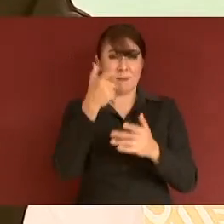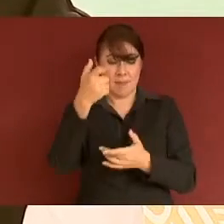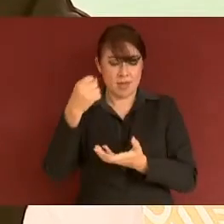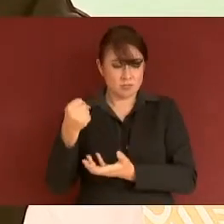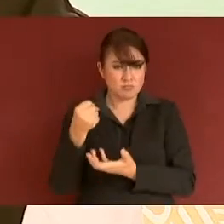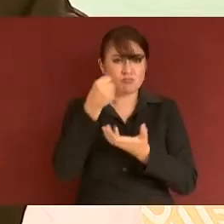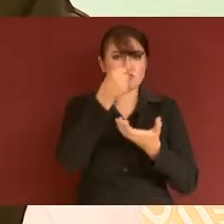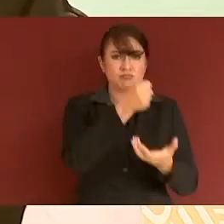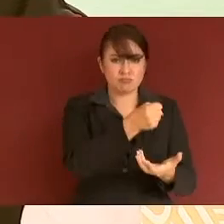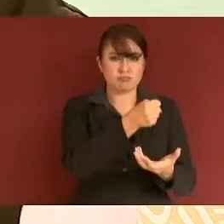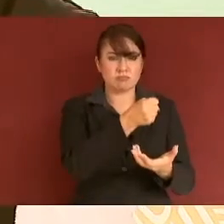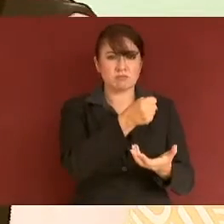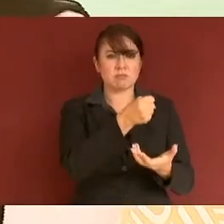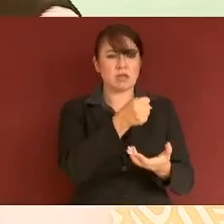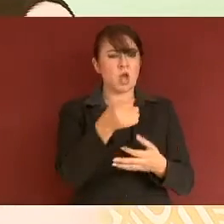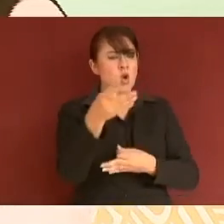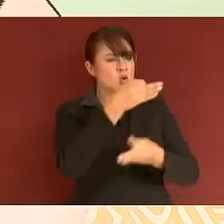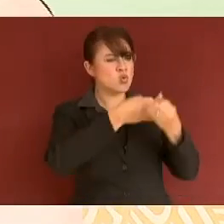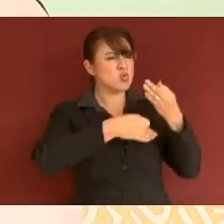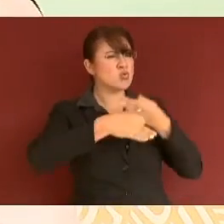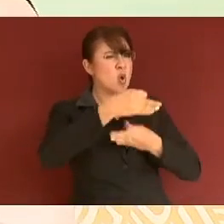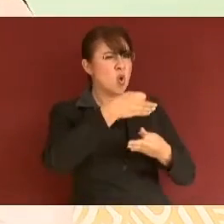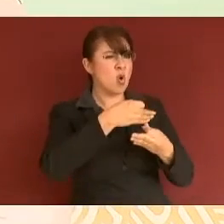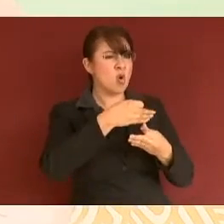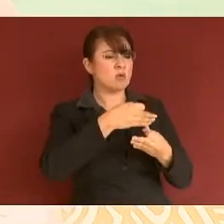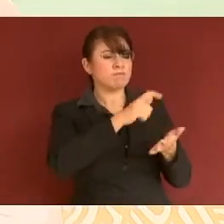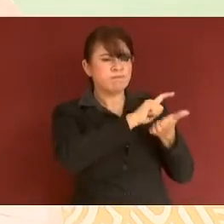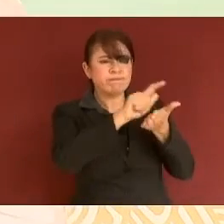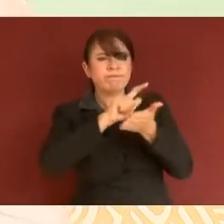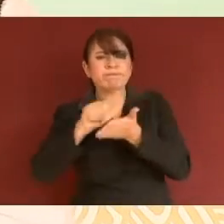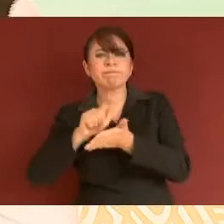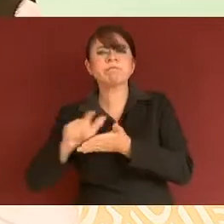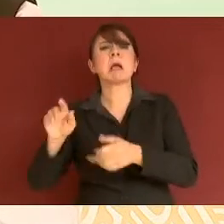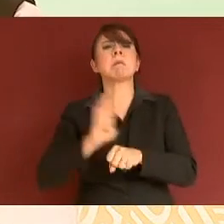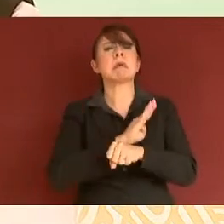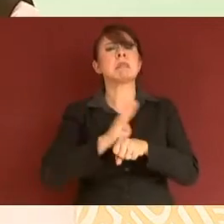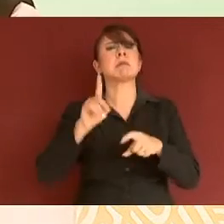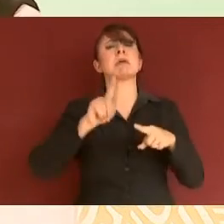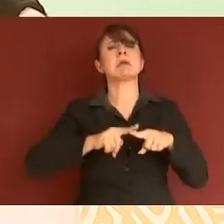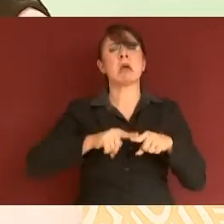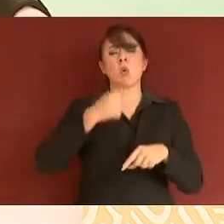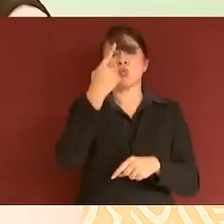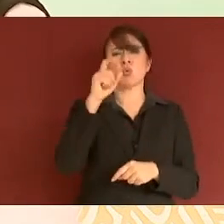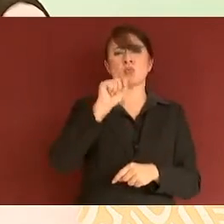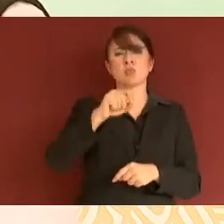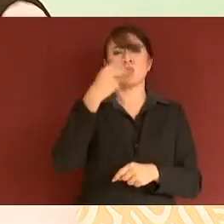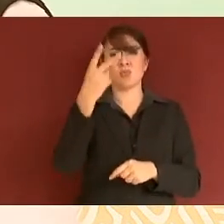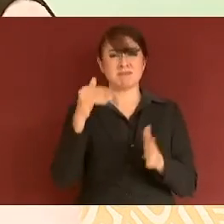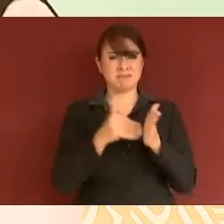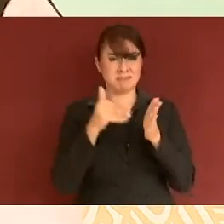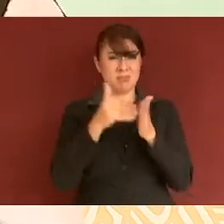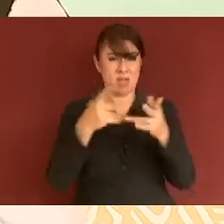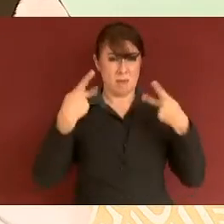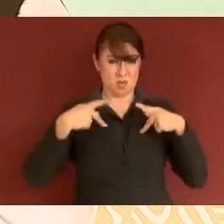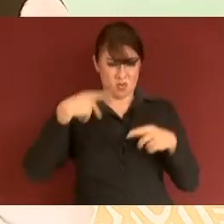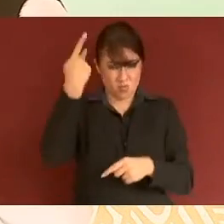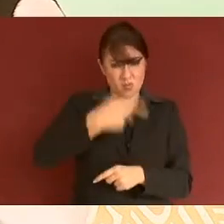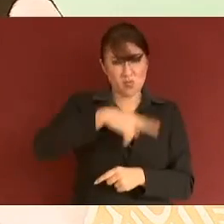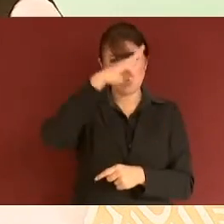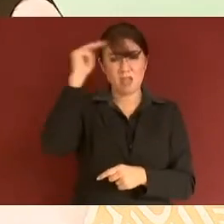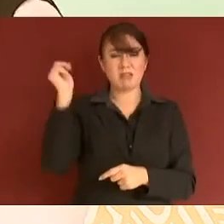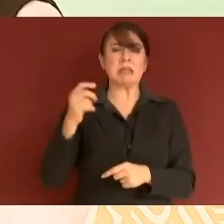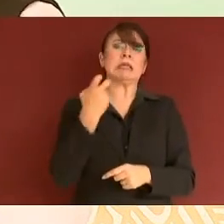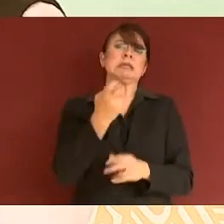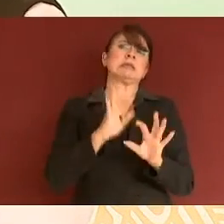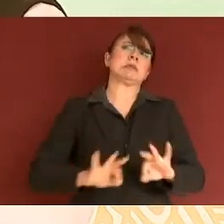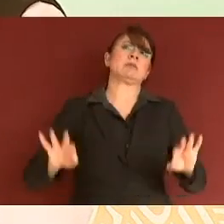y insumos de desinfección a los organismos operadores del estado, en beneficio de 1.2 millones de nayaritas. Esto